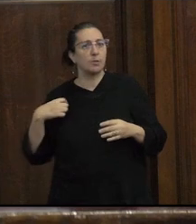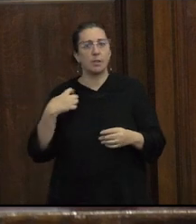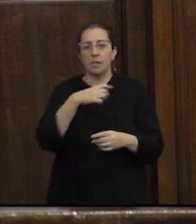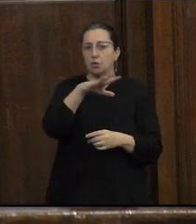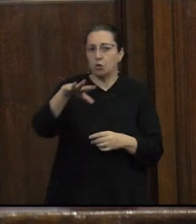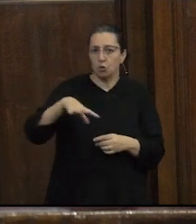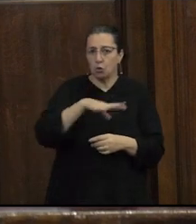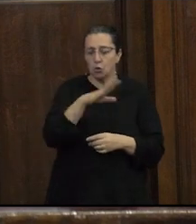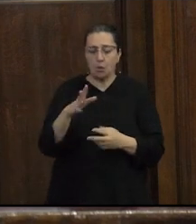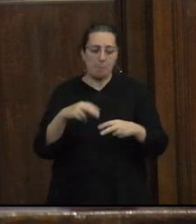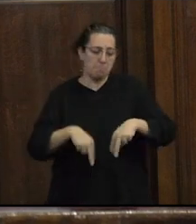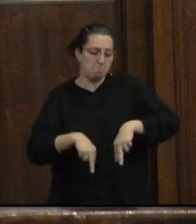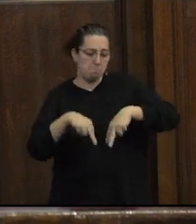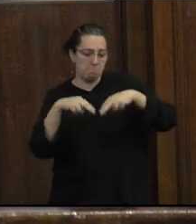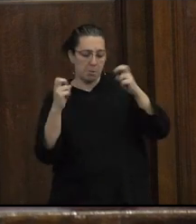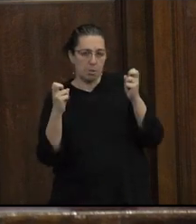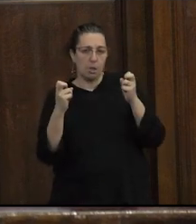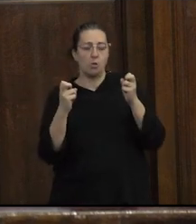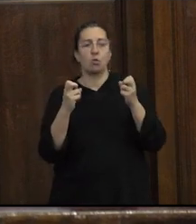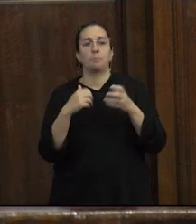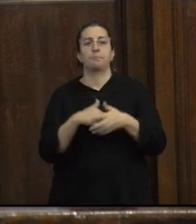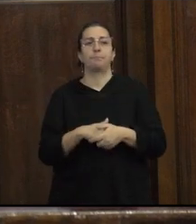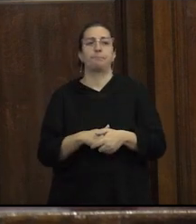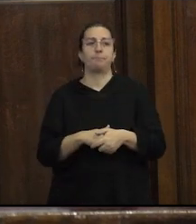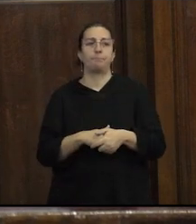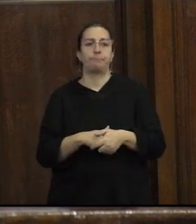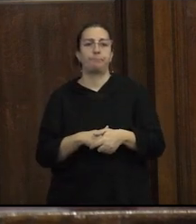y la intervención